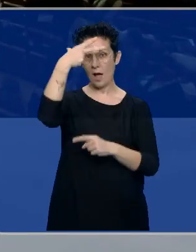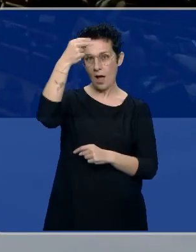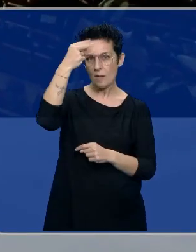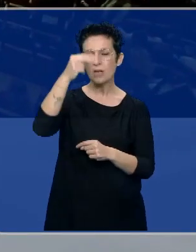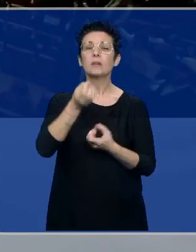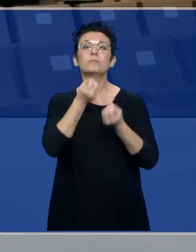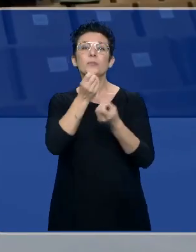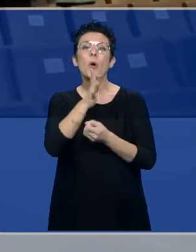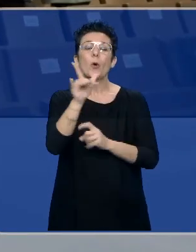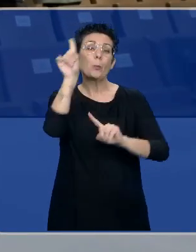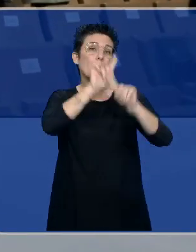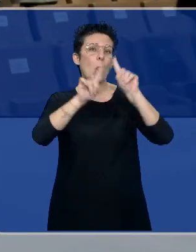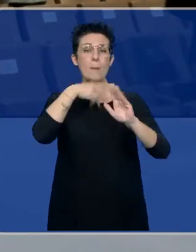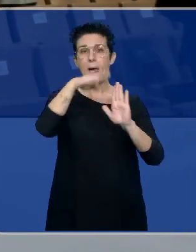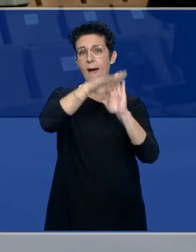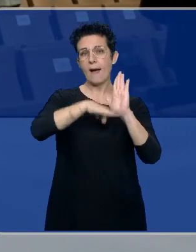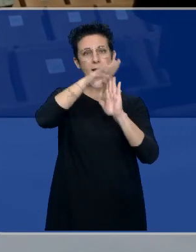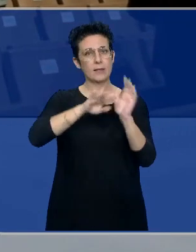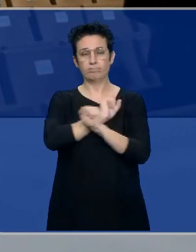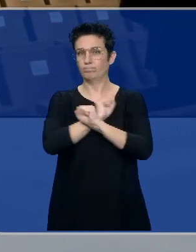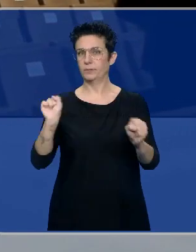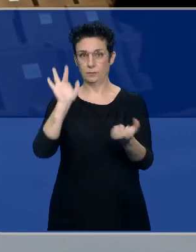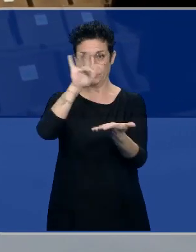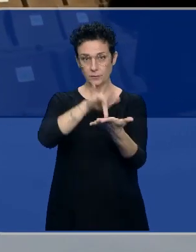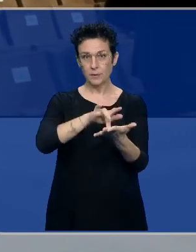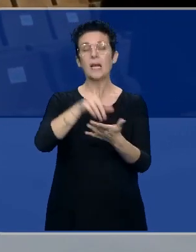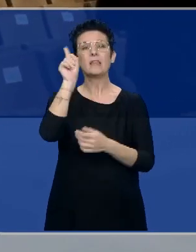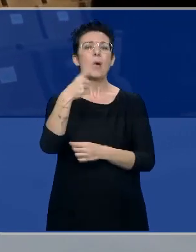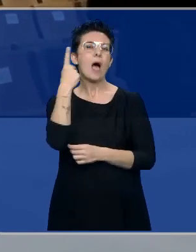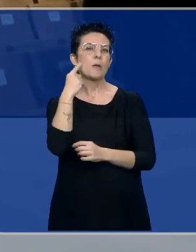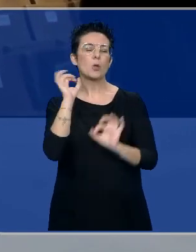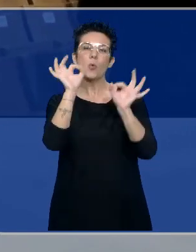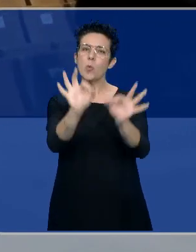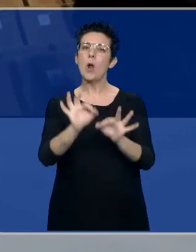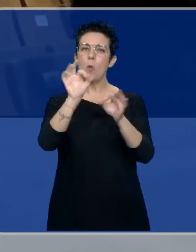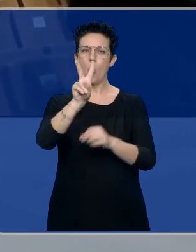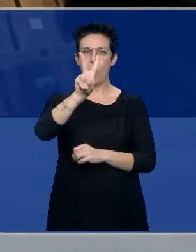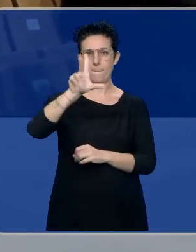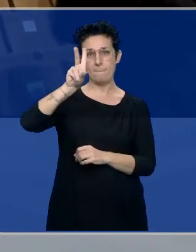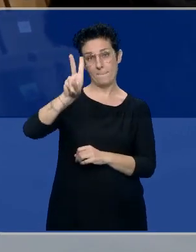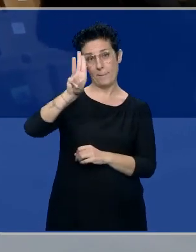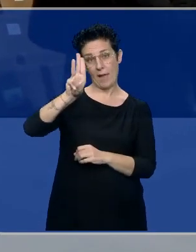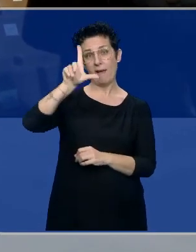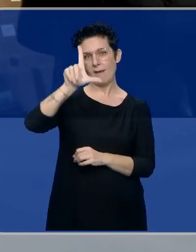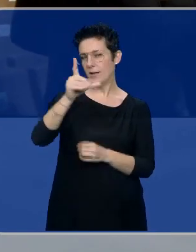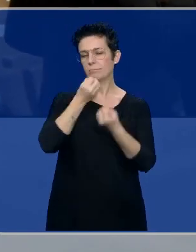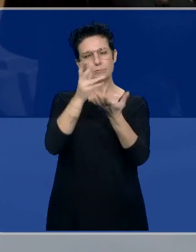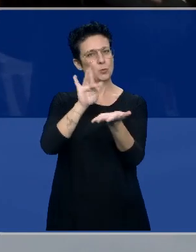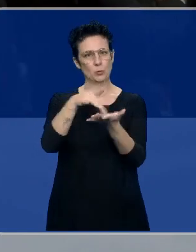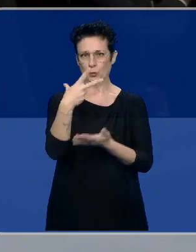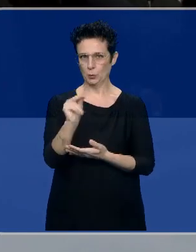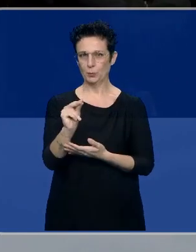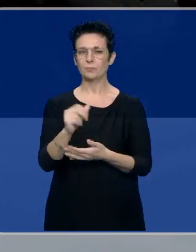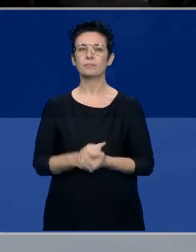a motivos de agenda, y la ya habitual de la unión del pueblo leonés. Fernando, ¿qué te